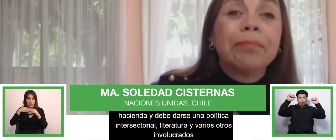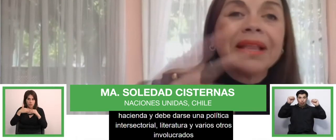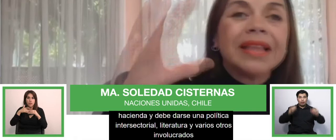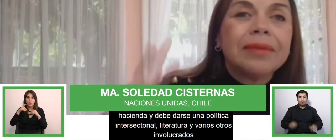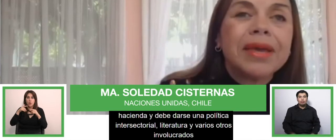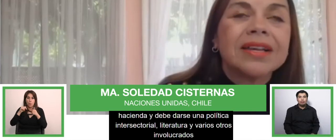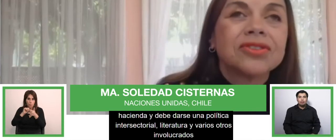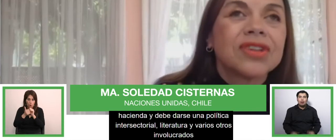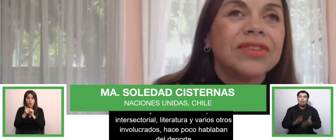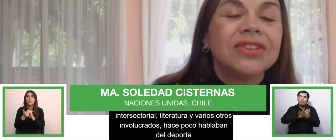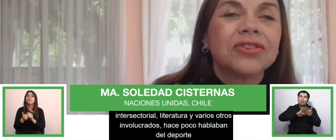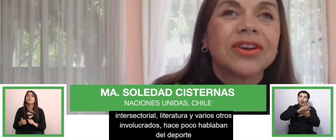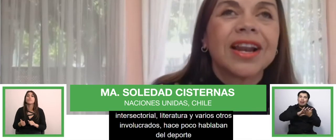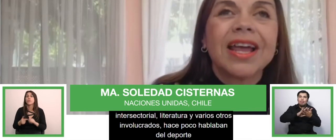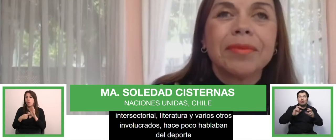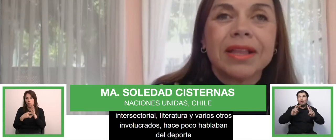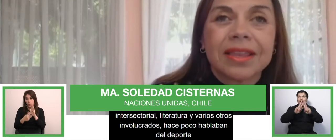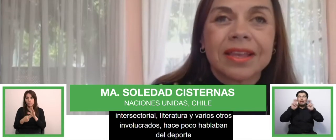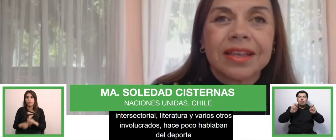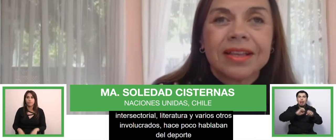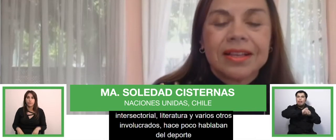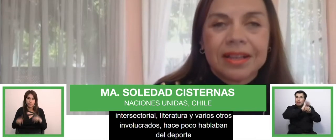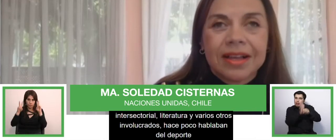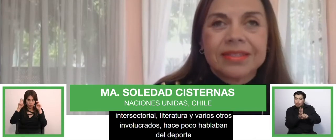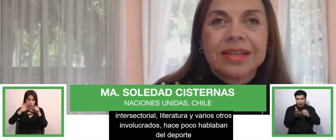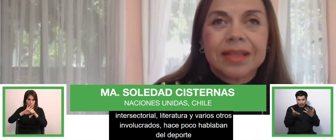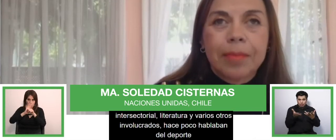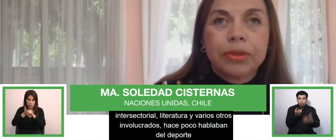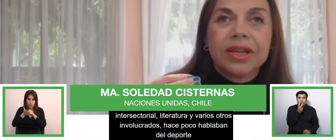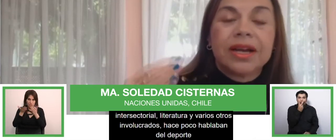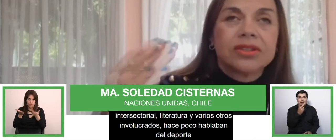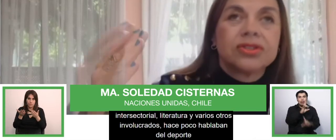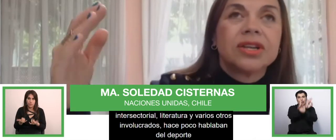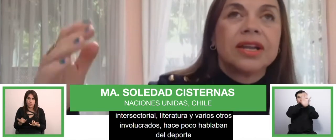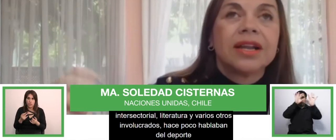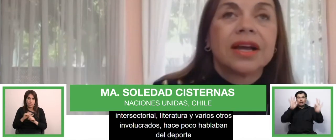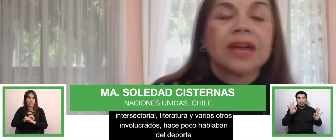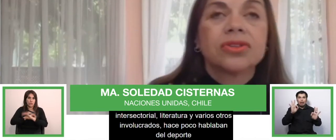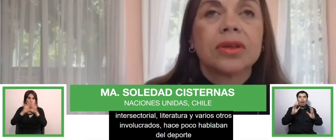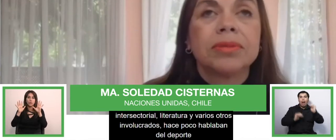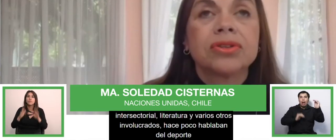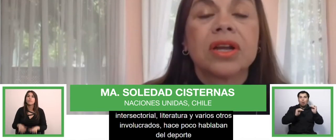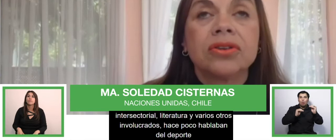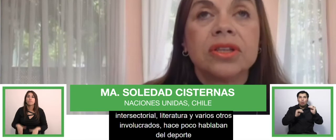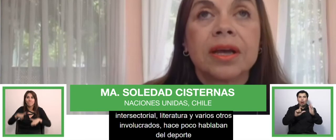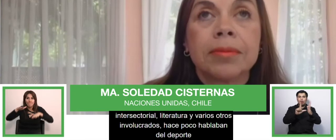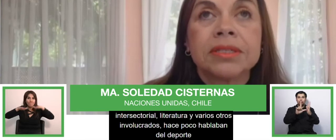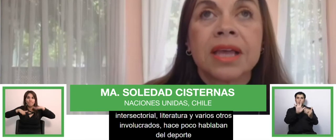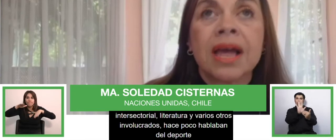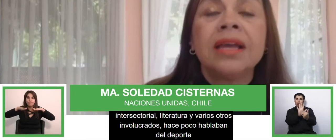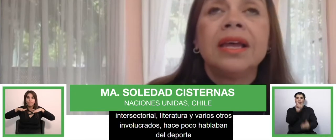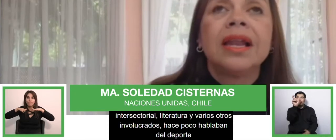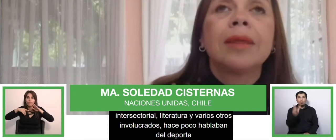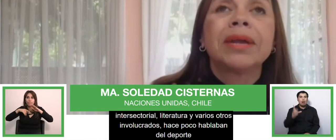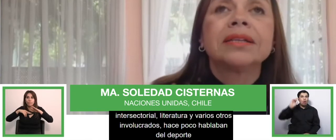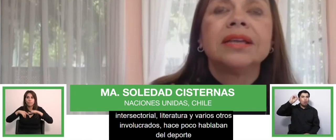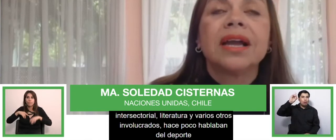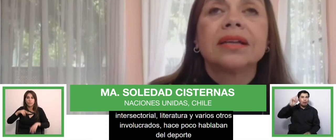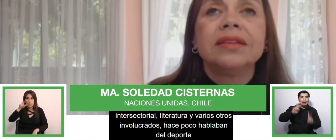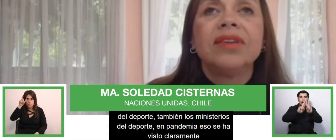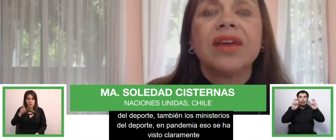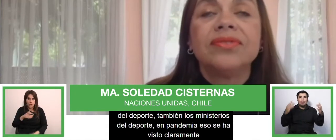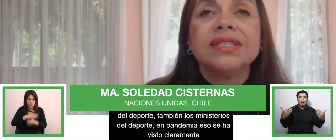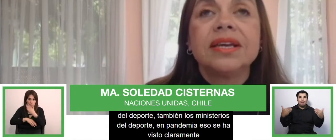En pandemia eso se ha visto claramente, a ciertas postergaciones en el caso de personas con discapacidad, en la